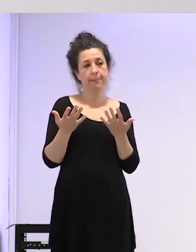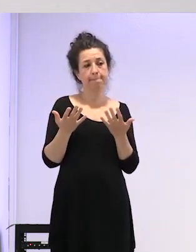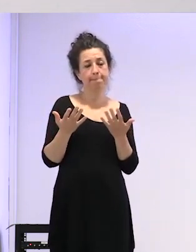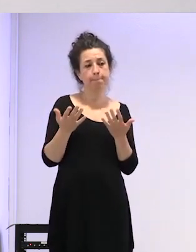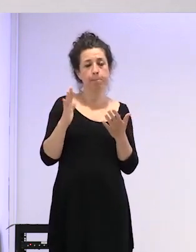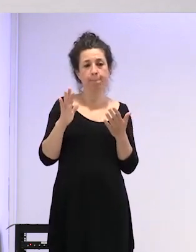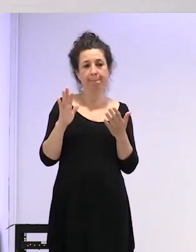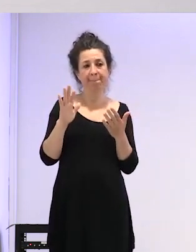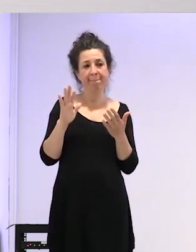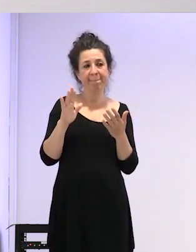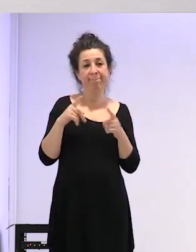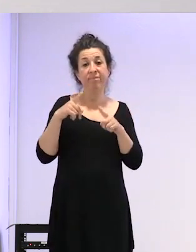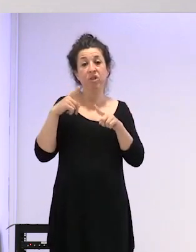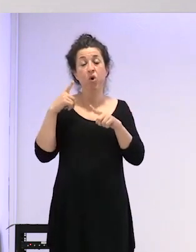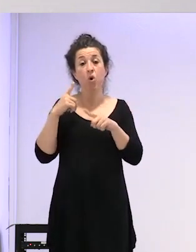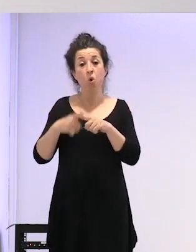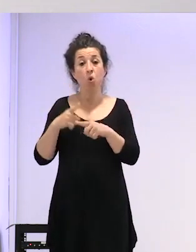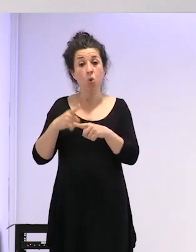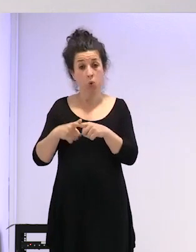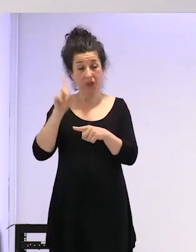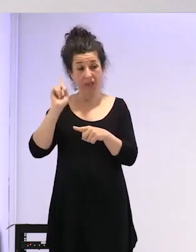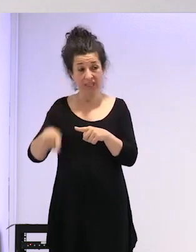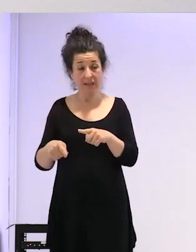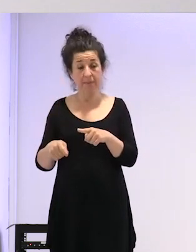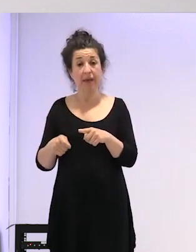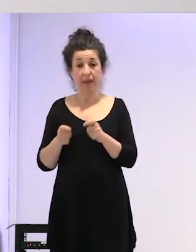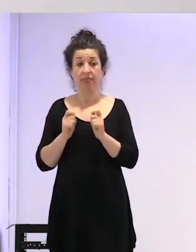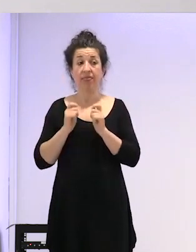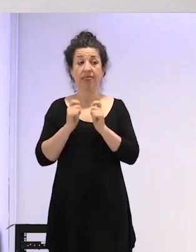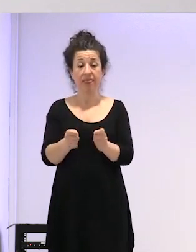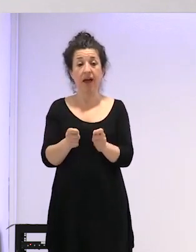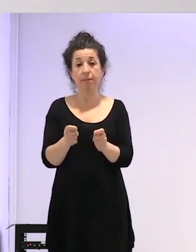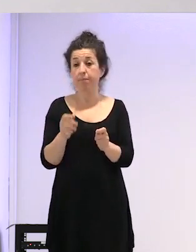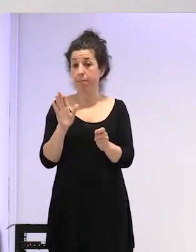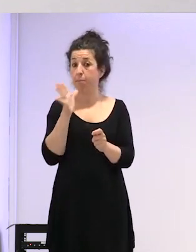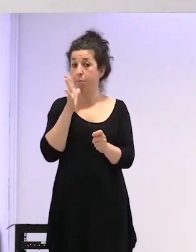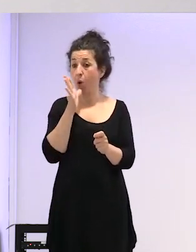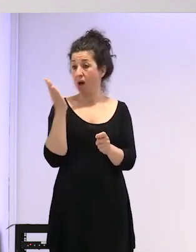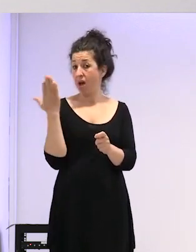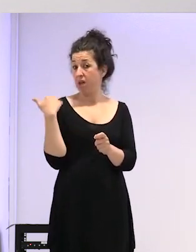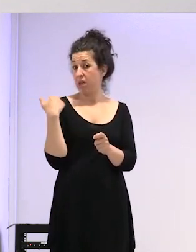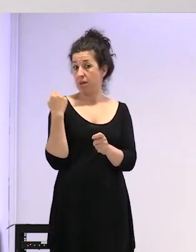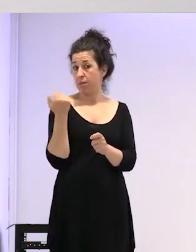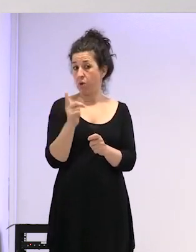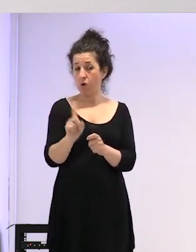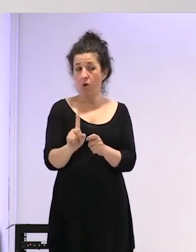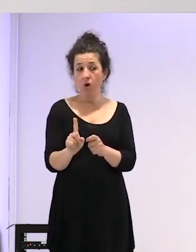hasta donde se cruce también lo está aceptando un poquito no lo aceptaba solo hacía